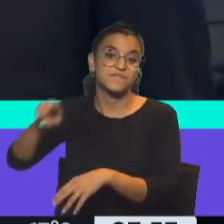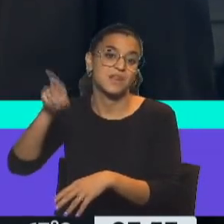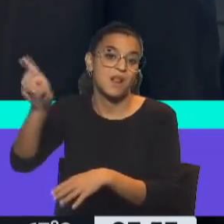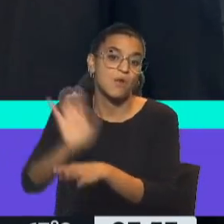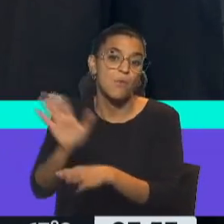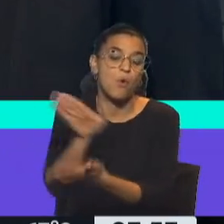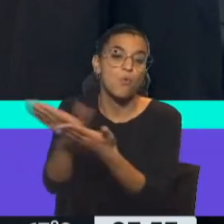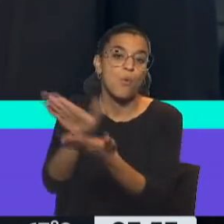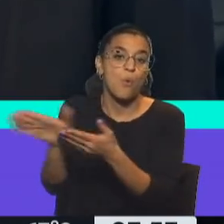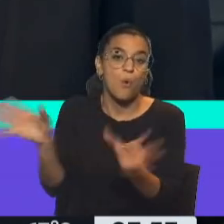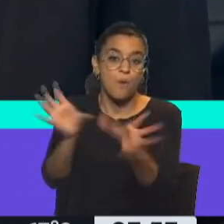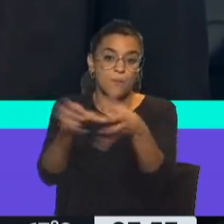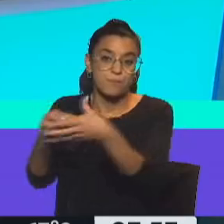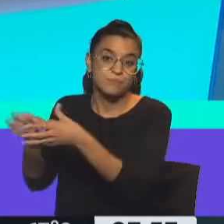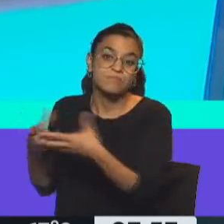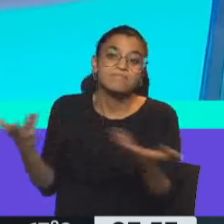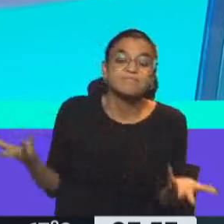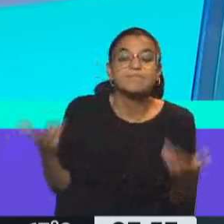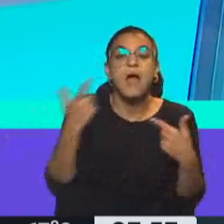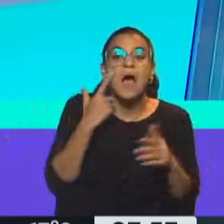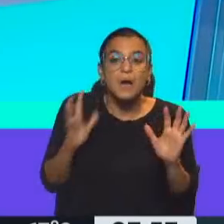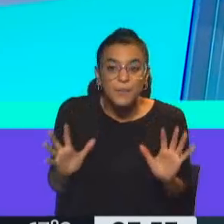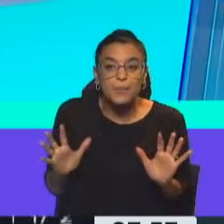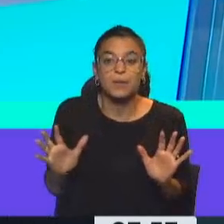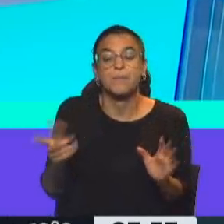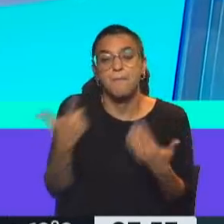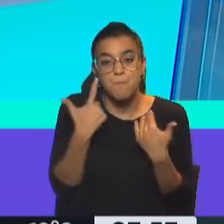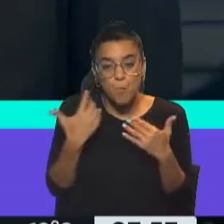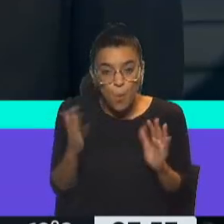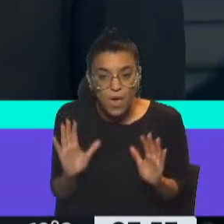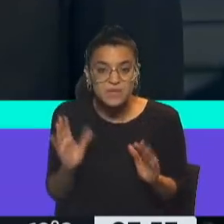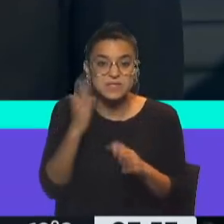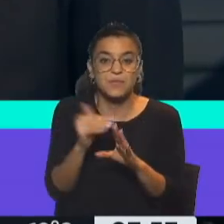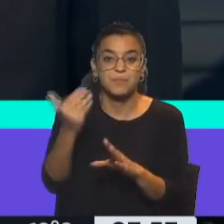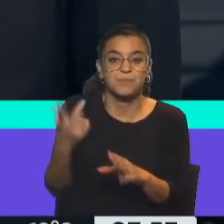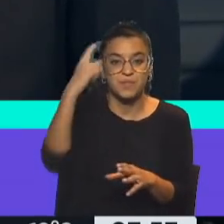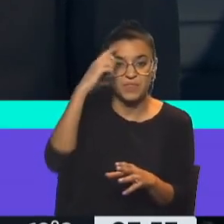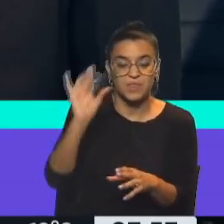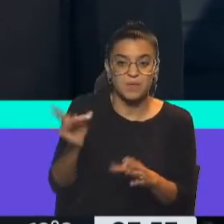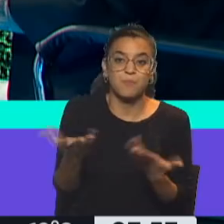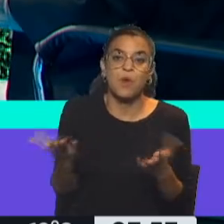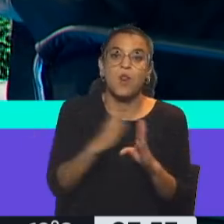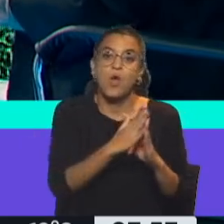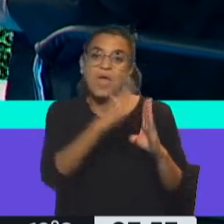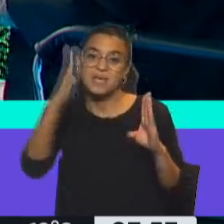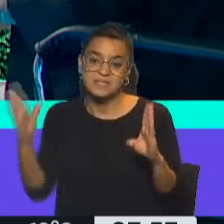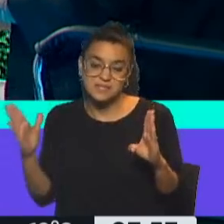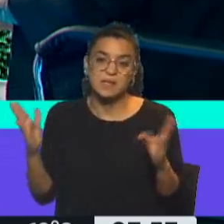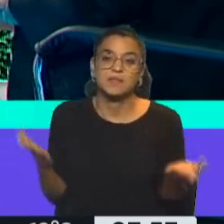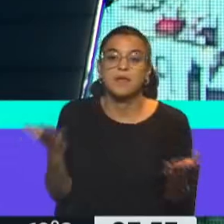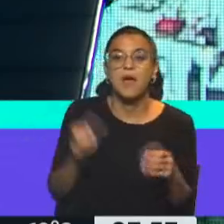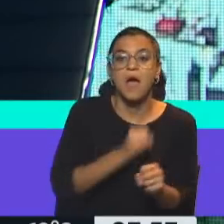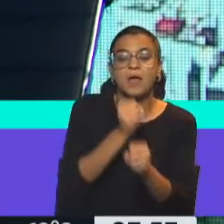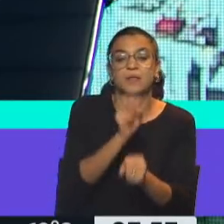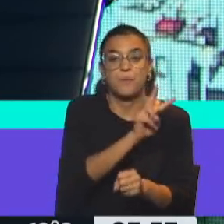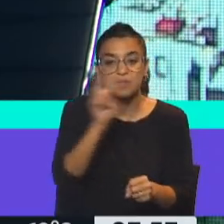con las nuevas proporciones. prolijo eso, ¿no? Hay que ver, por eso. Es probable que después del 10 de diciembre... extienden las sesiones, ¿no? Exacto, hasta el